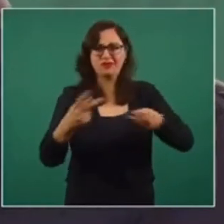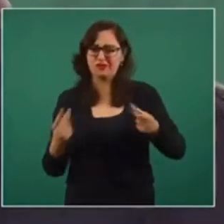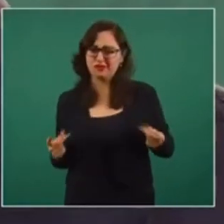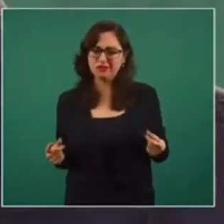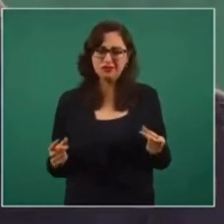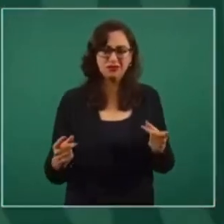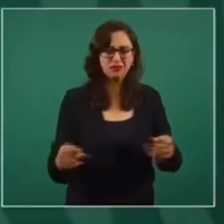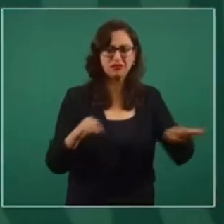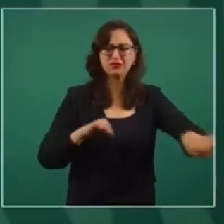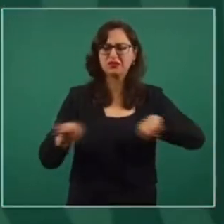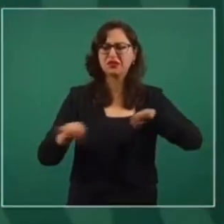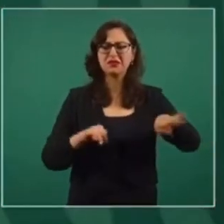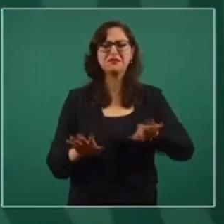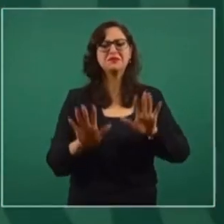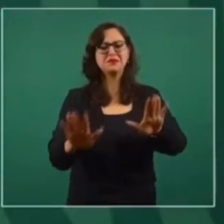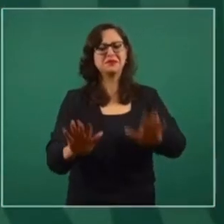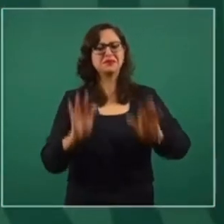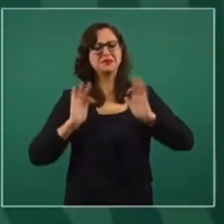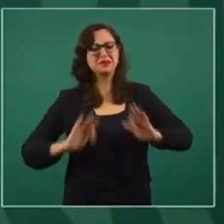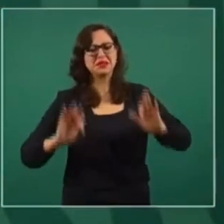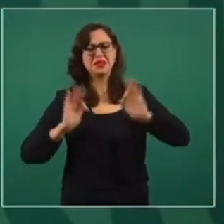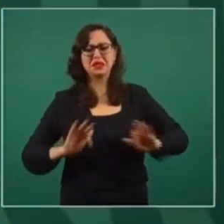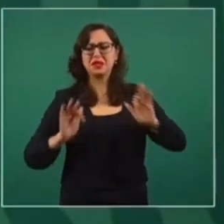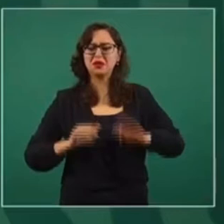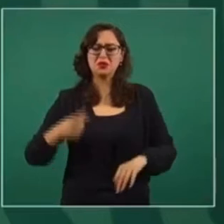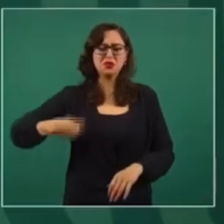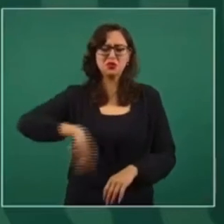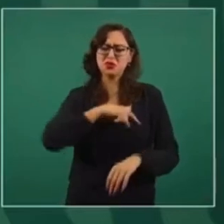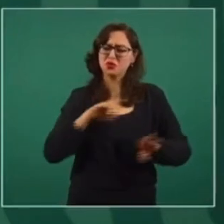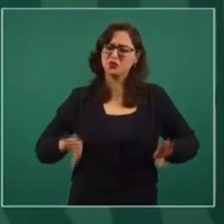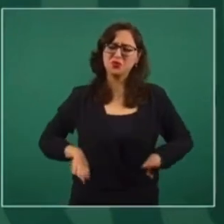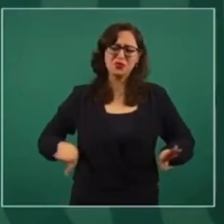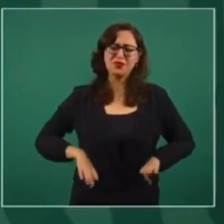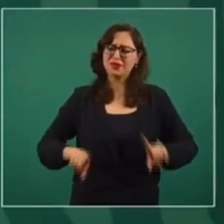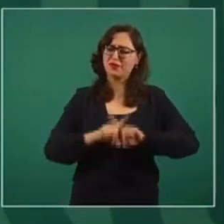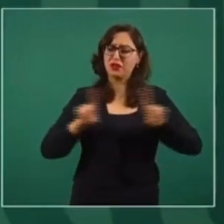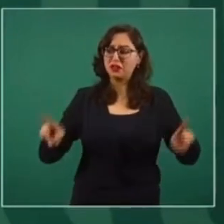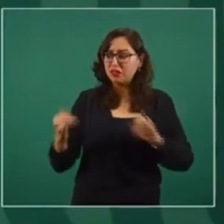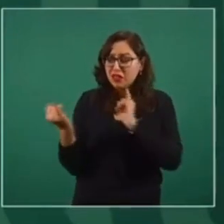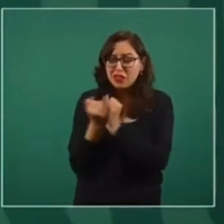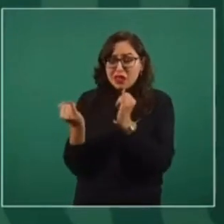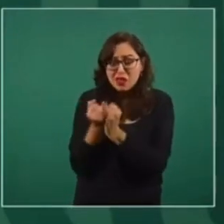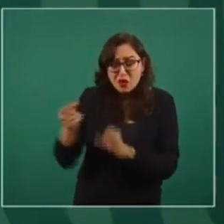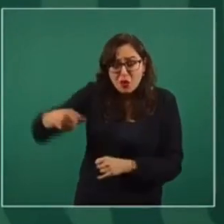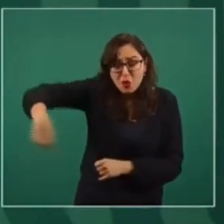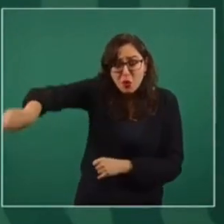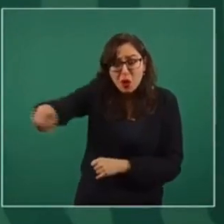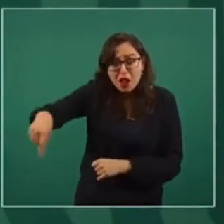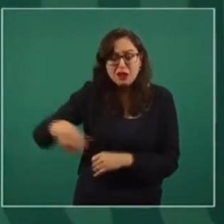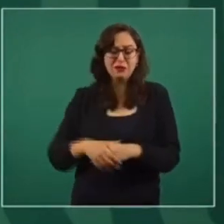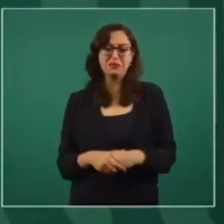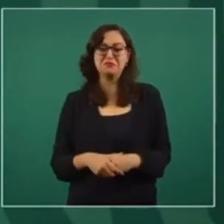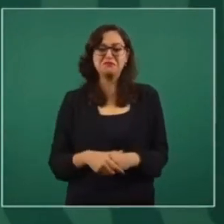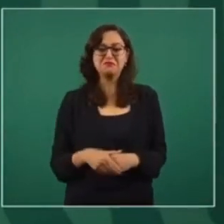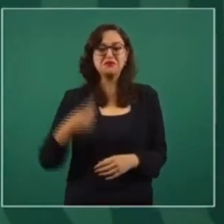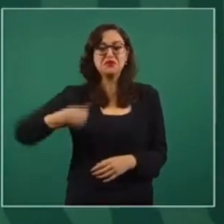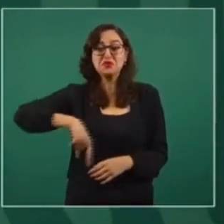estén tranquilos, nosotros no actuamos igual, no somos lo mismo, nosotros no nos hemos robado ni una elección